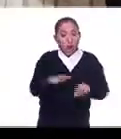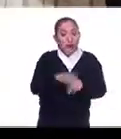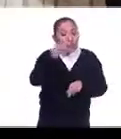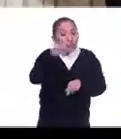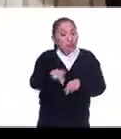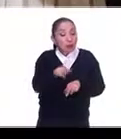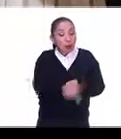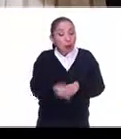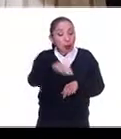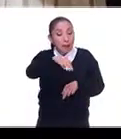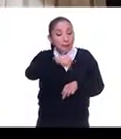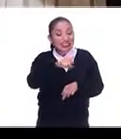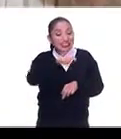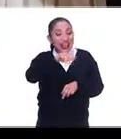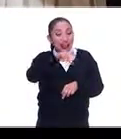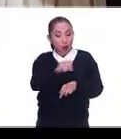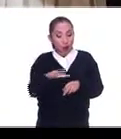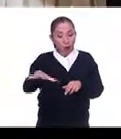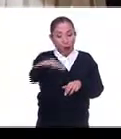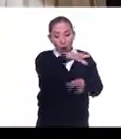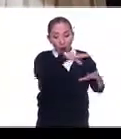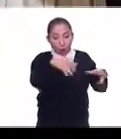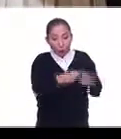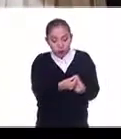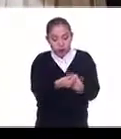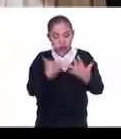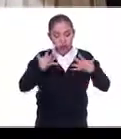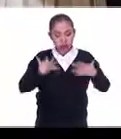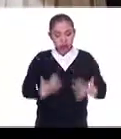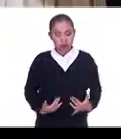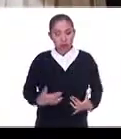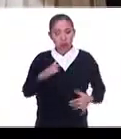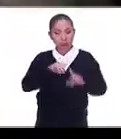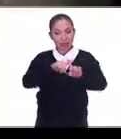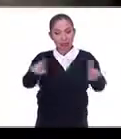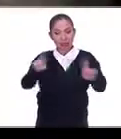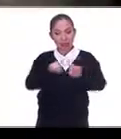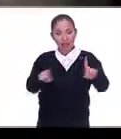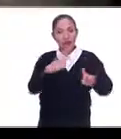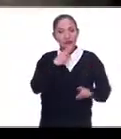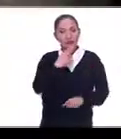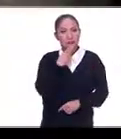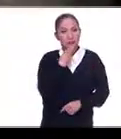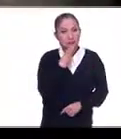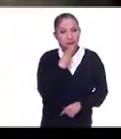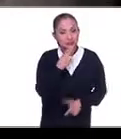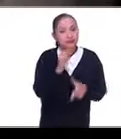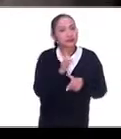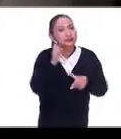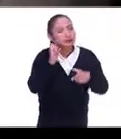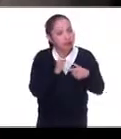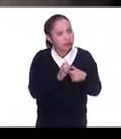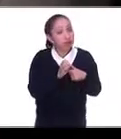pueblo mixteco de Junto se lo va a poner de manera diferente. Entonces, son